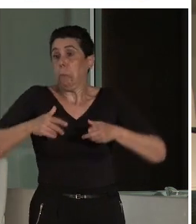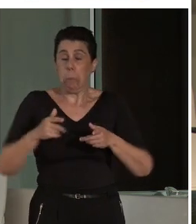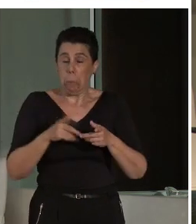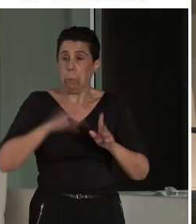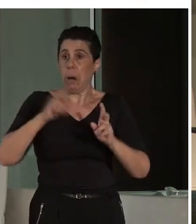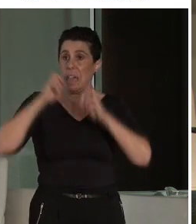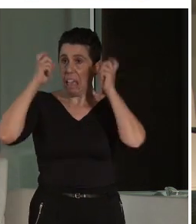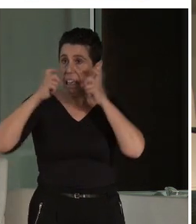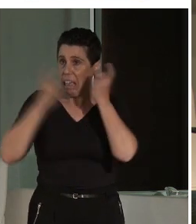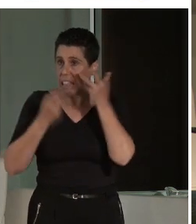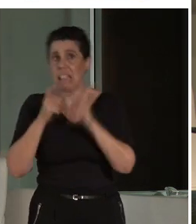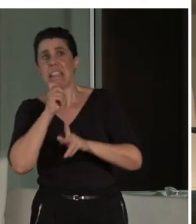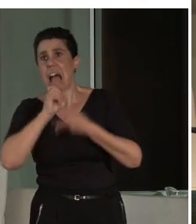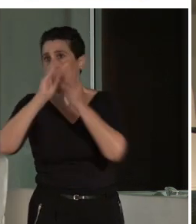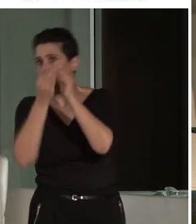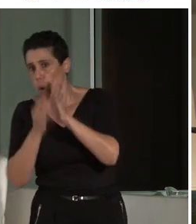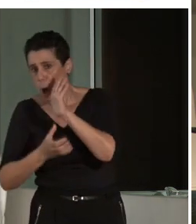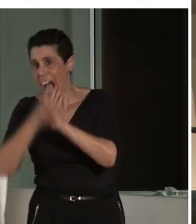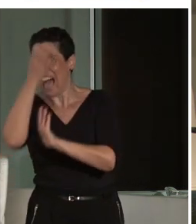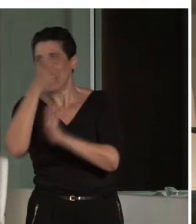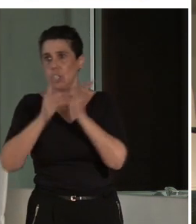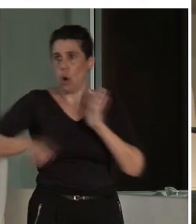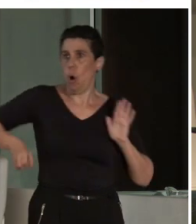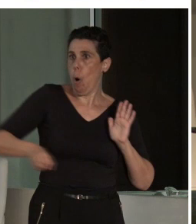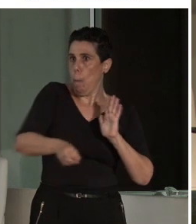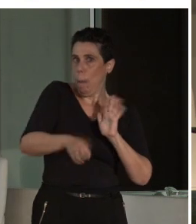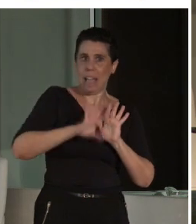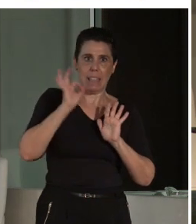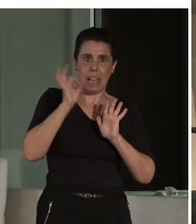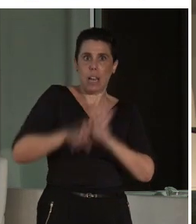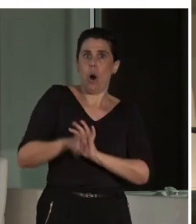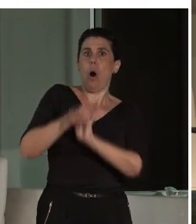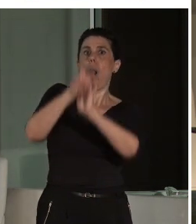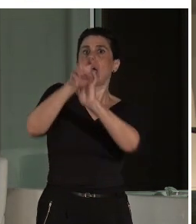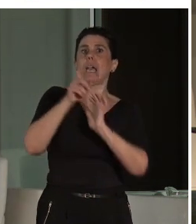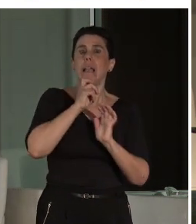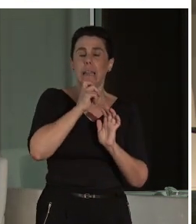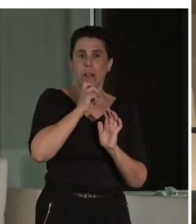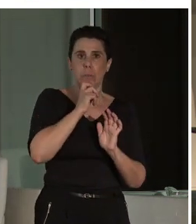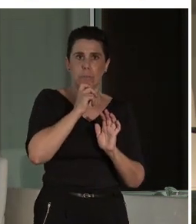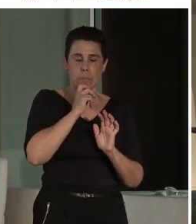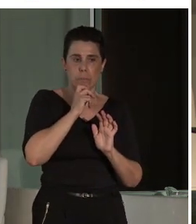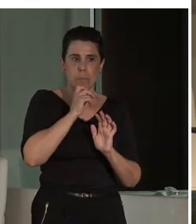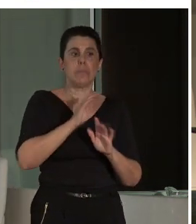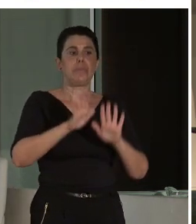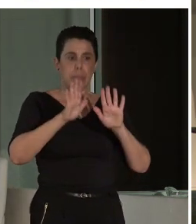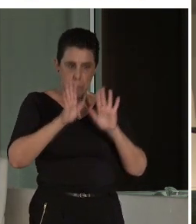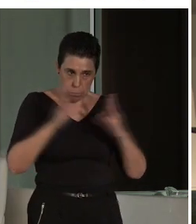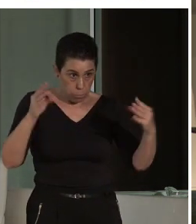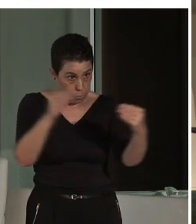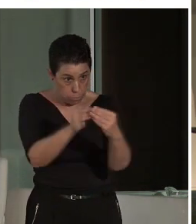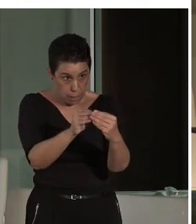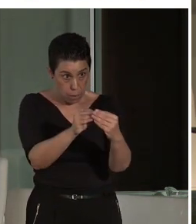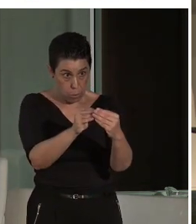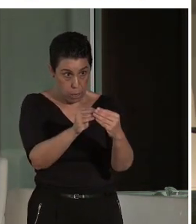una pasarela, una escalera. Estoy completamente de acuerdo contigo. Ahora, aun así, estando completamente de acuerdo